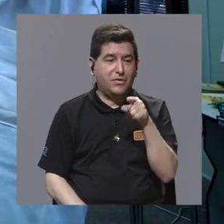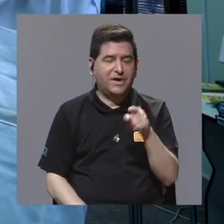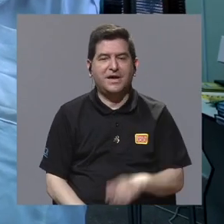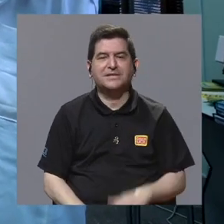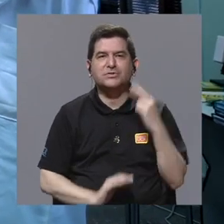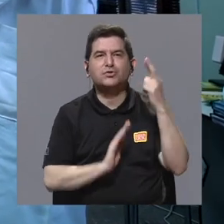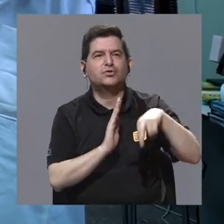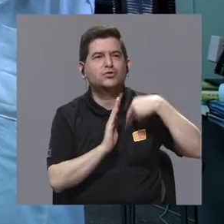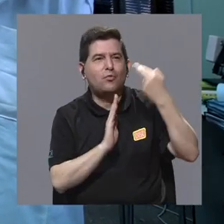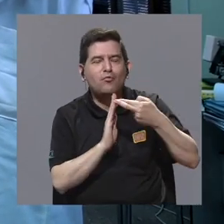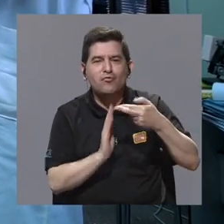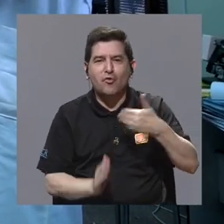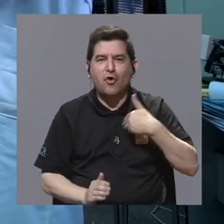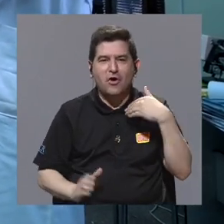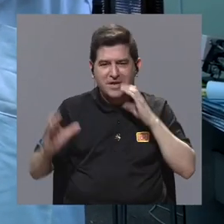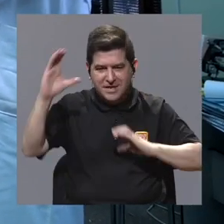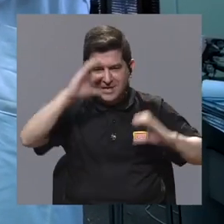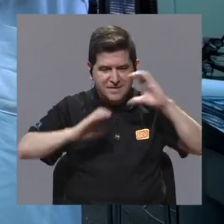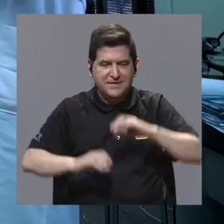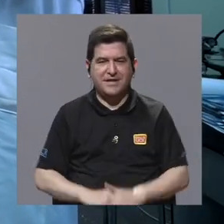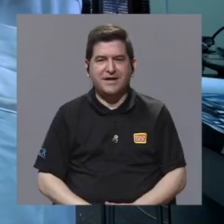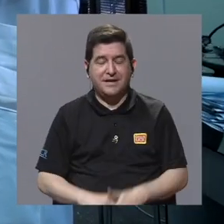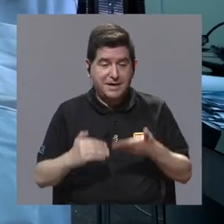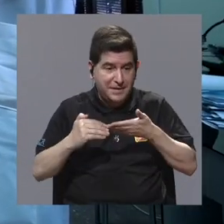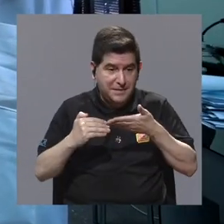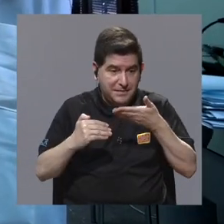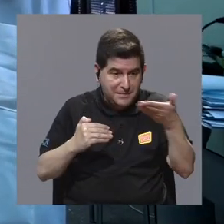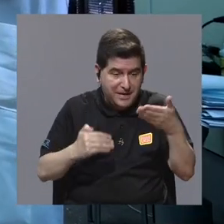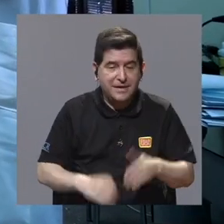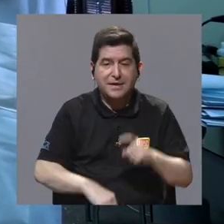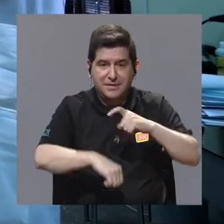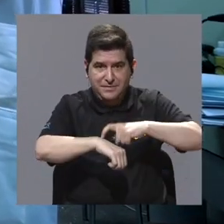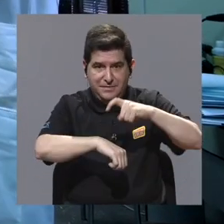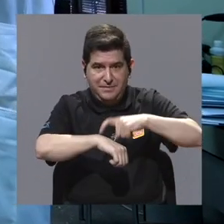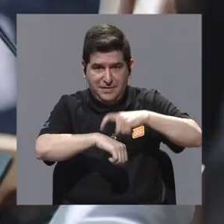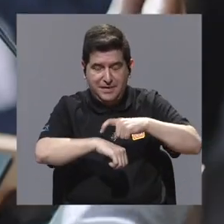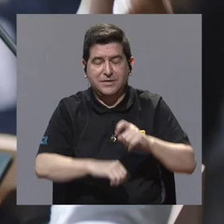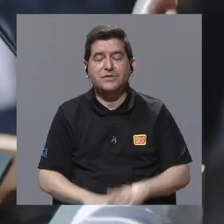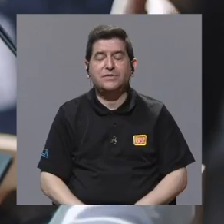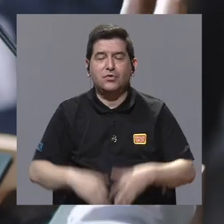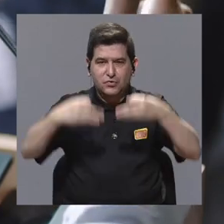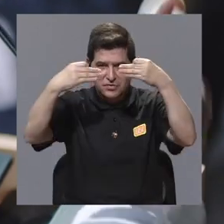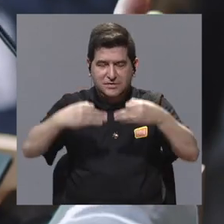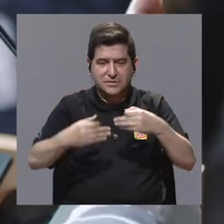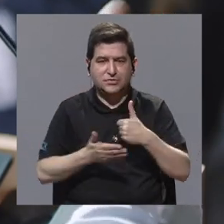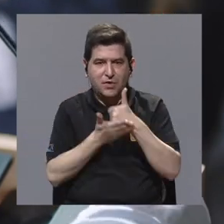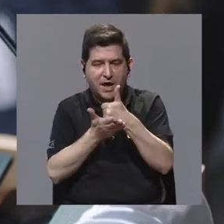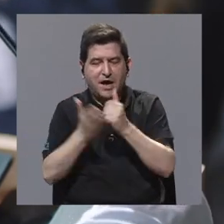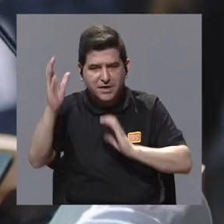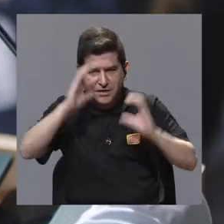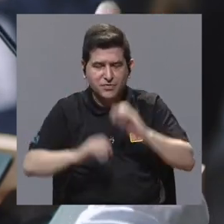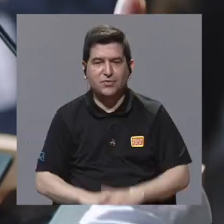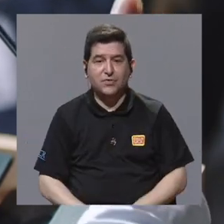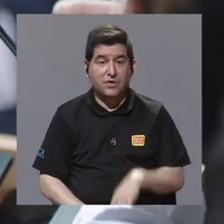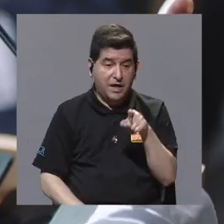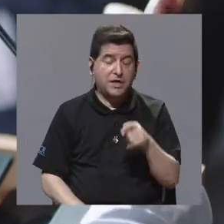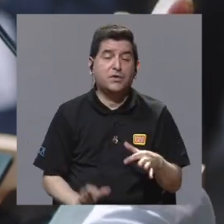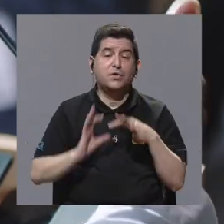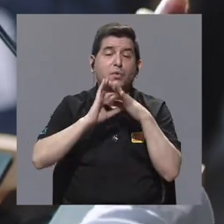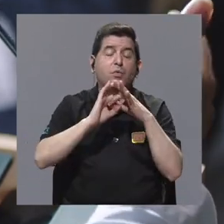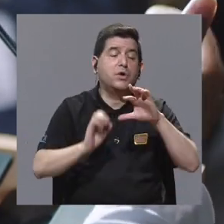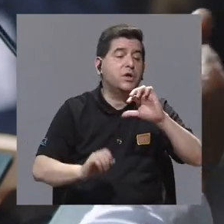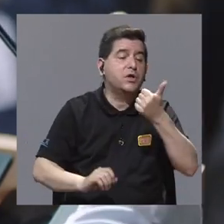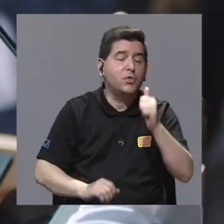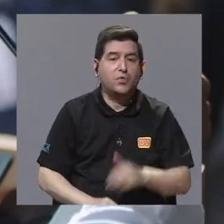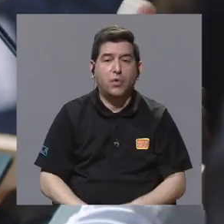rol de la ciencia en proveer asesoramiento científico para la toma de decisiones. Entonces, la diplomacia científica forma parte de esa sombrilla junto a otras, como